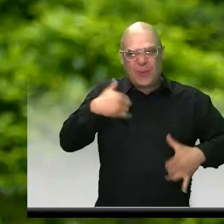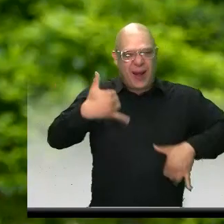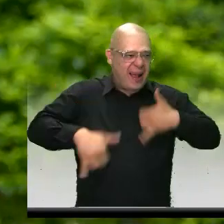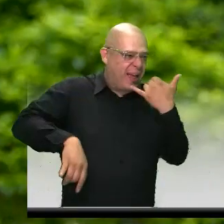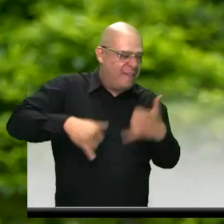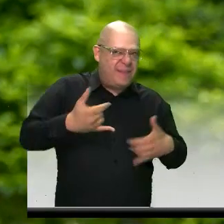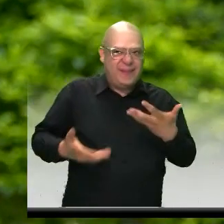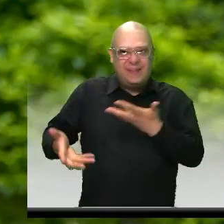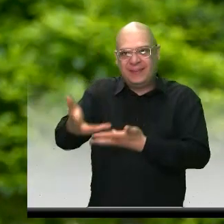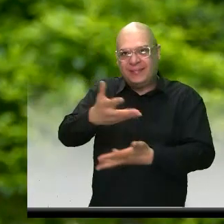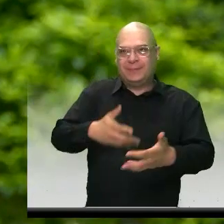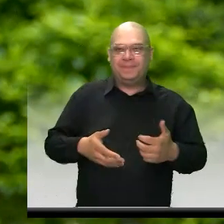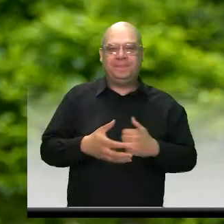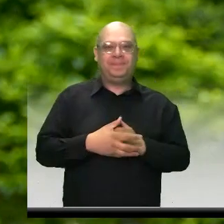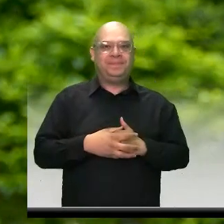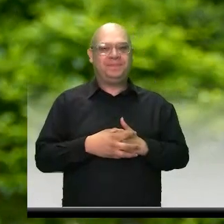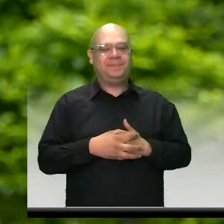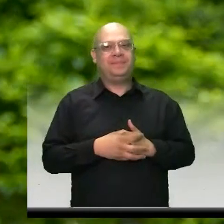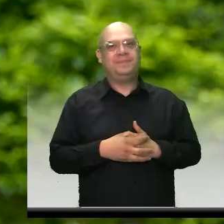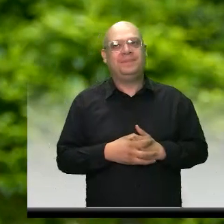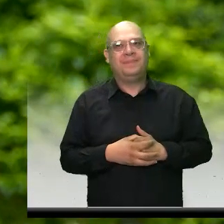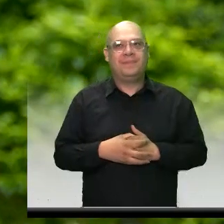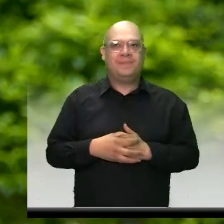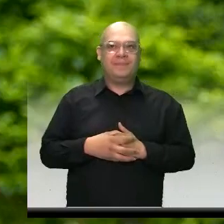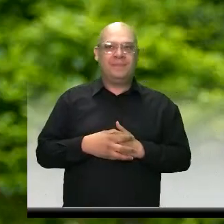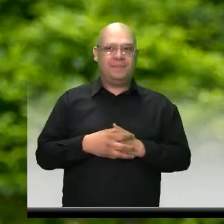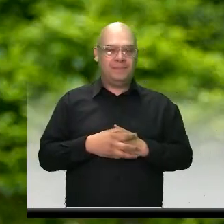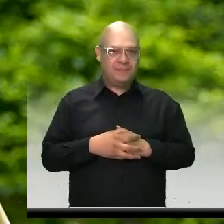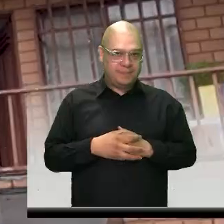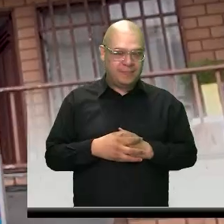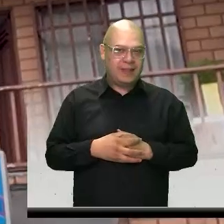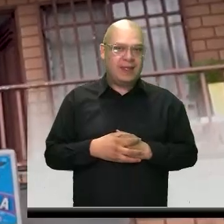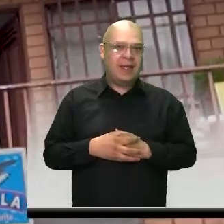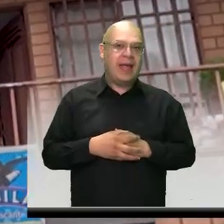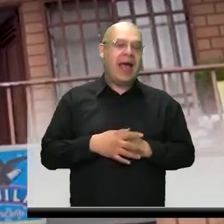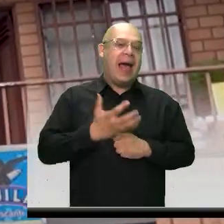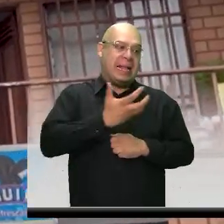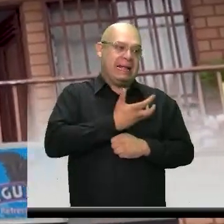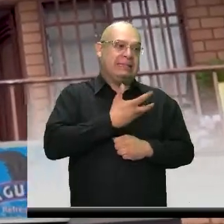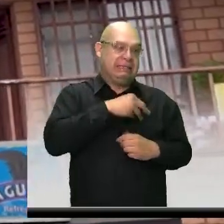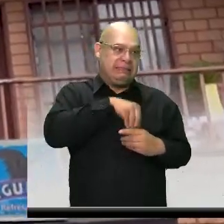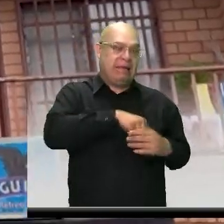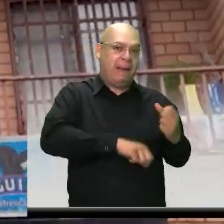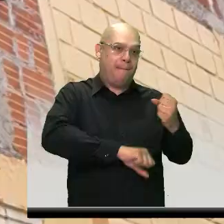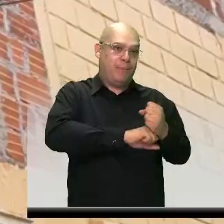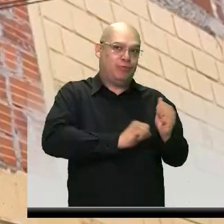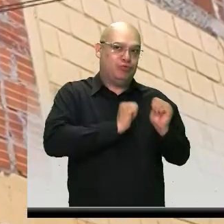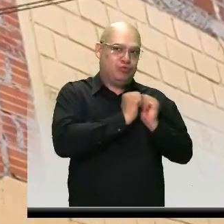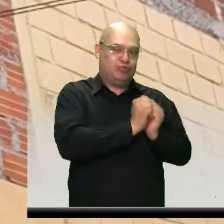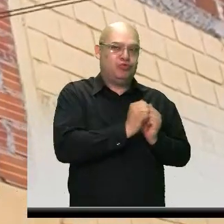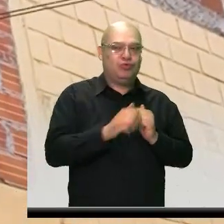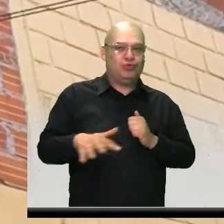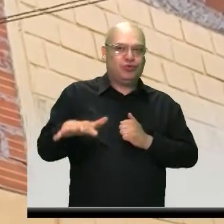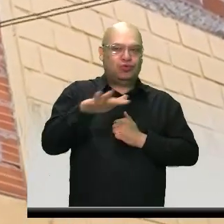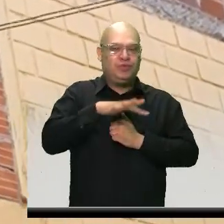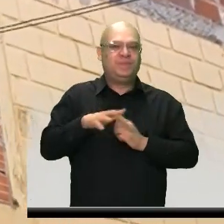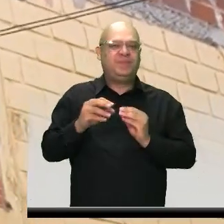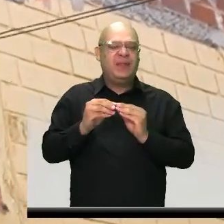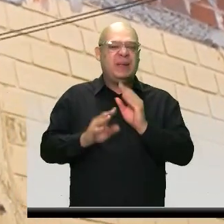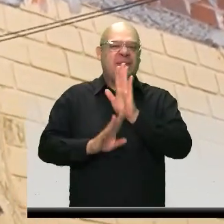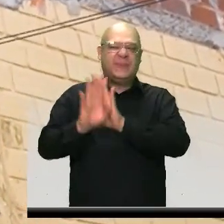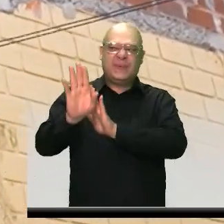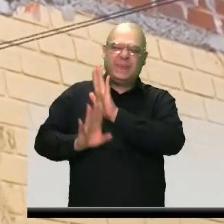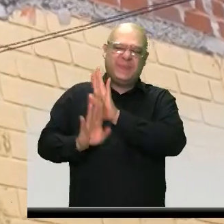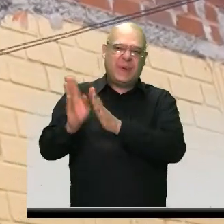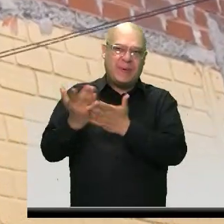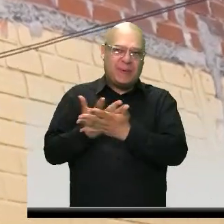Yo, en compañía de las administraciones que habían, pudimos sacar adelante muchas, muchas cosas. Cuando